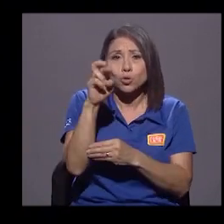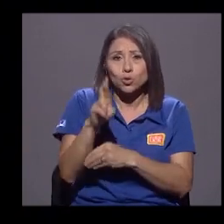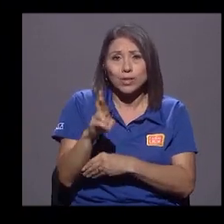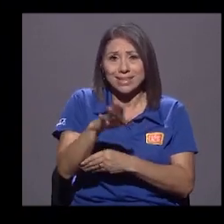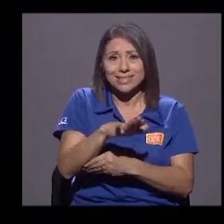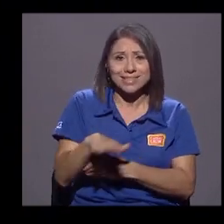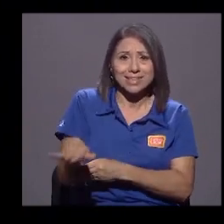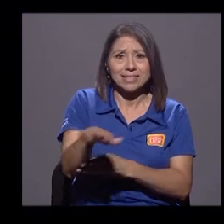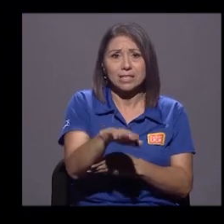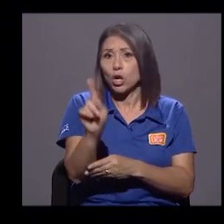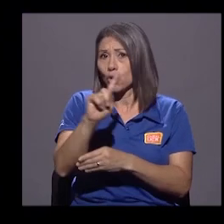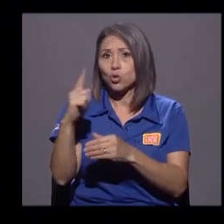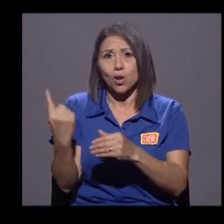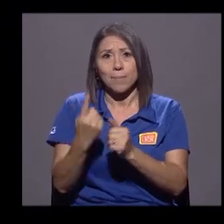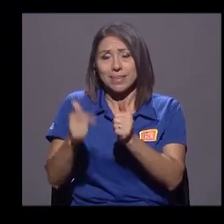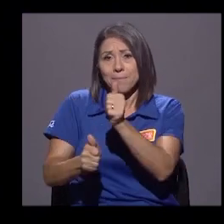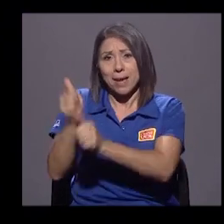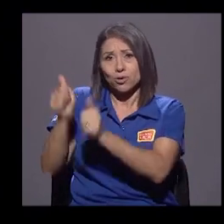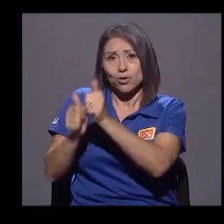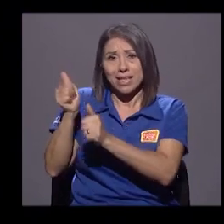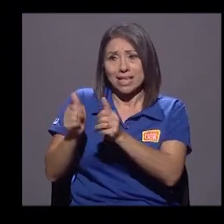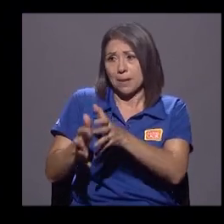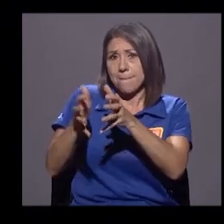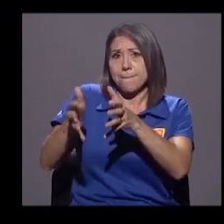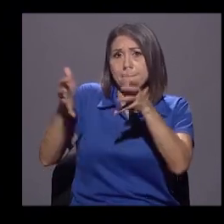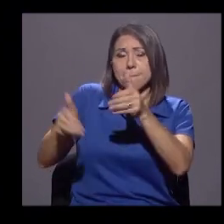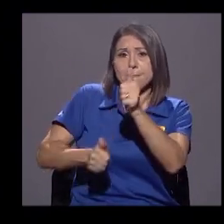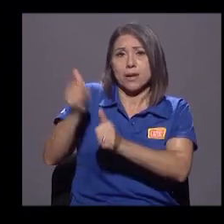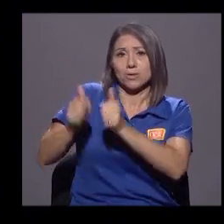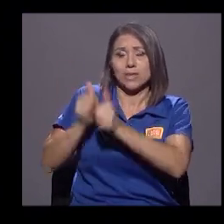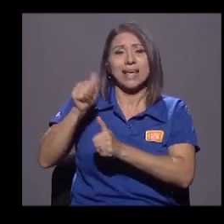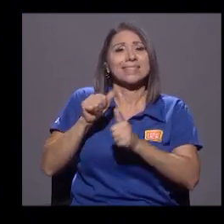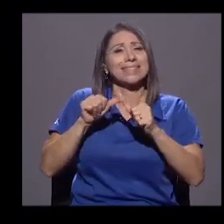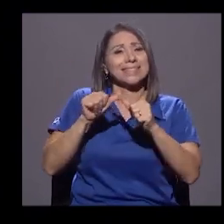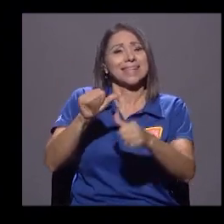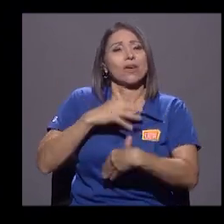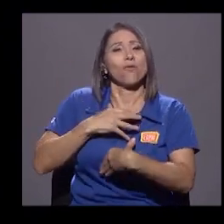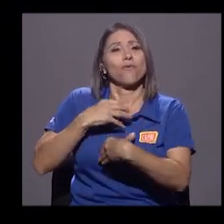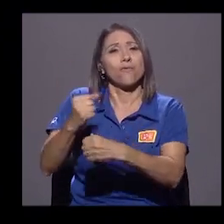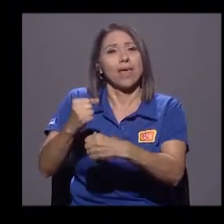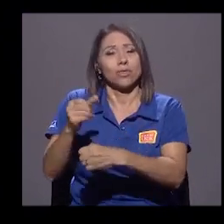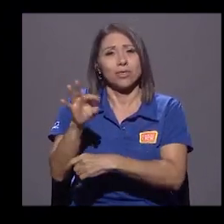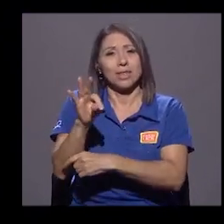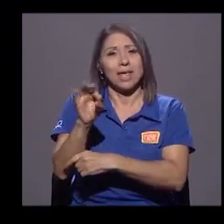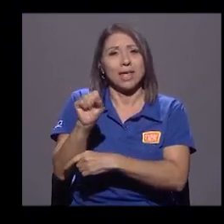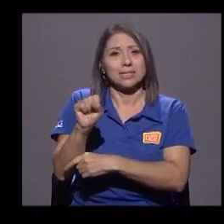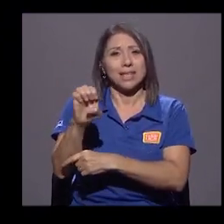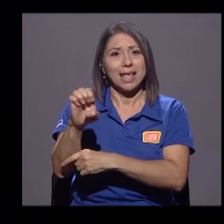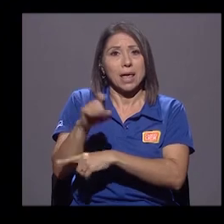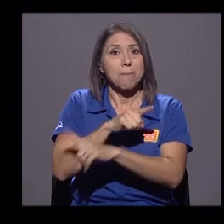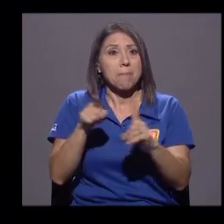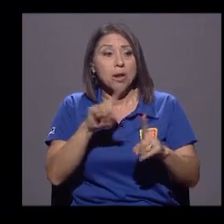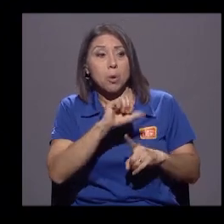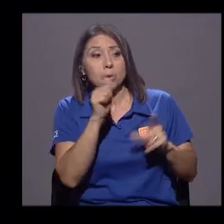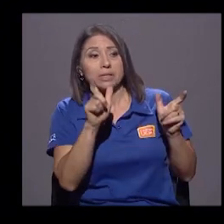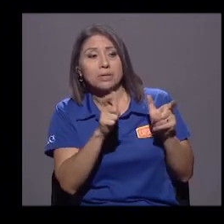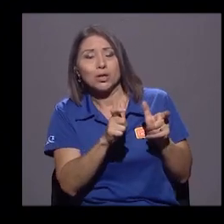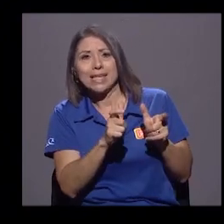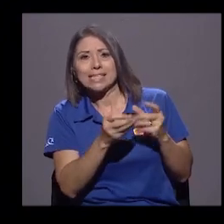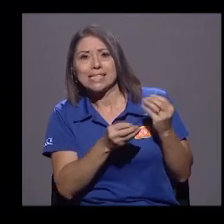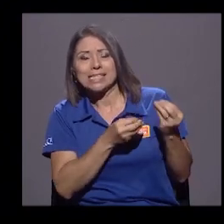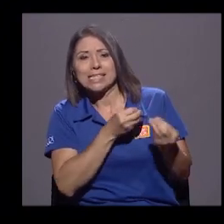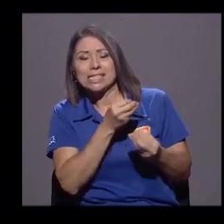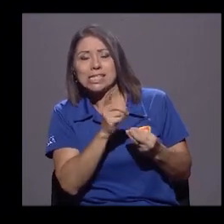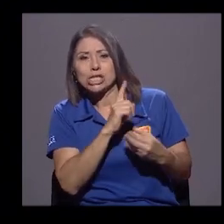solamente las mayorías. Las mayorías siguen confiando en el Tribunal Supremo de Elecciones, pero nos interesa convencer a todos los costarricenses por una